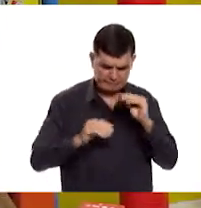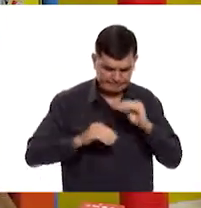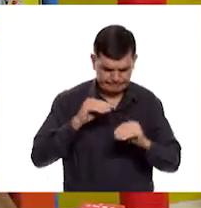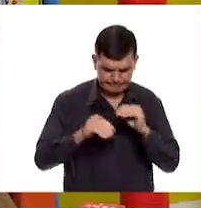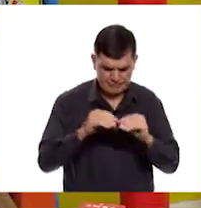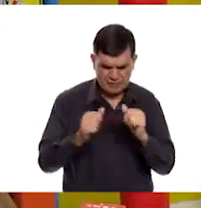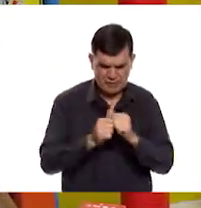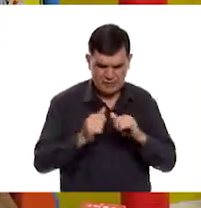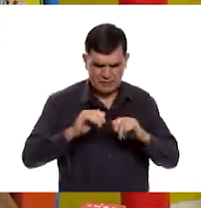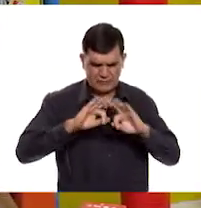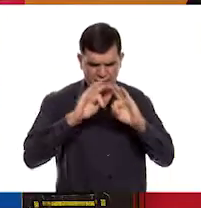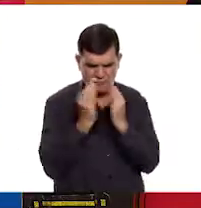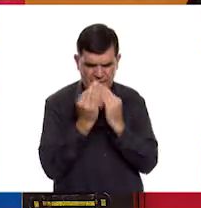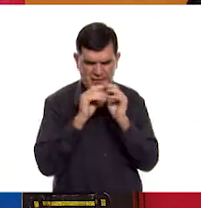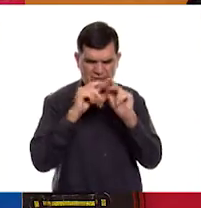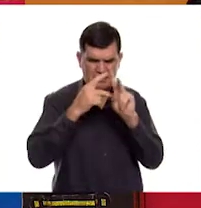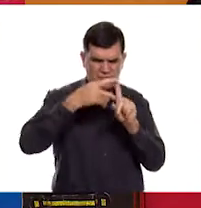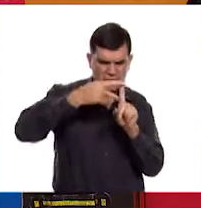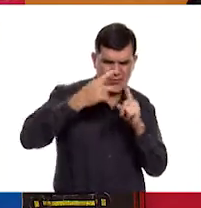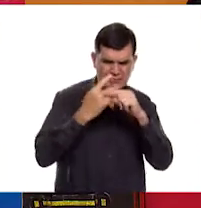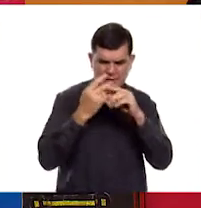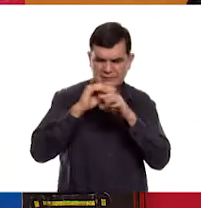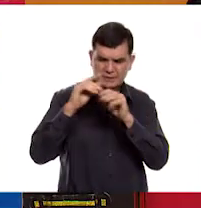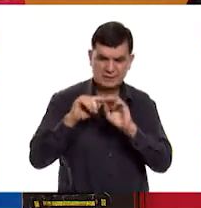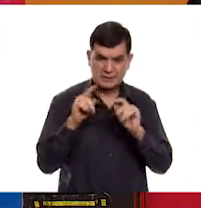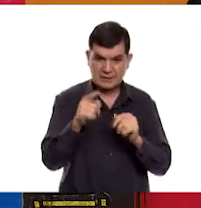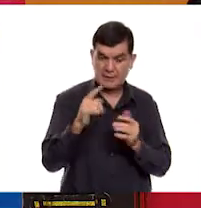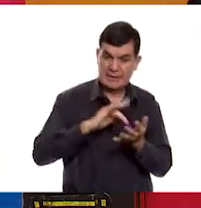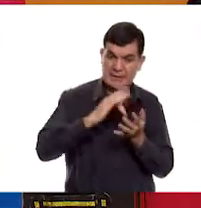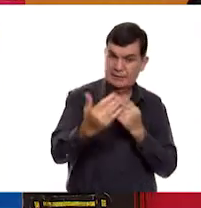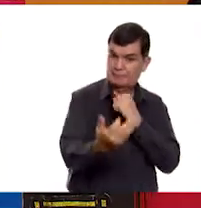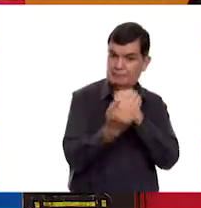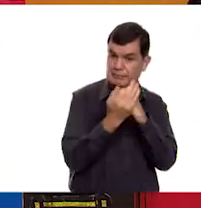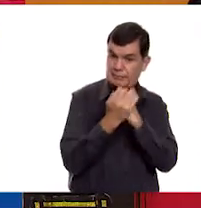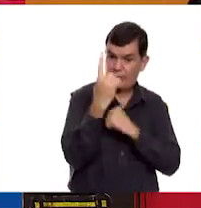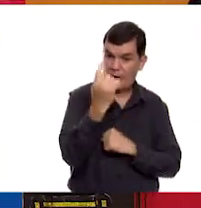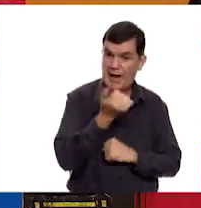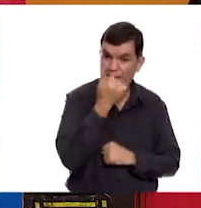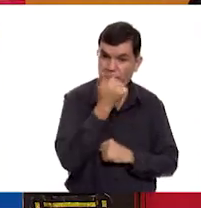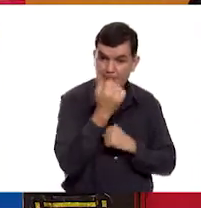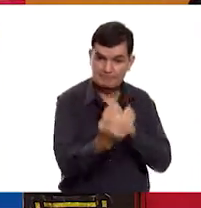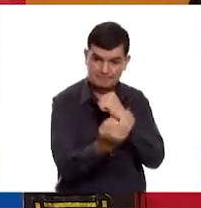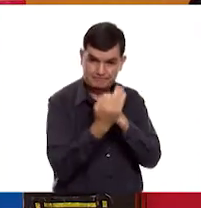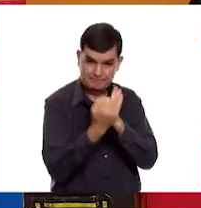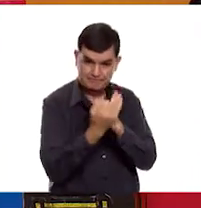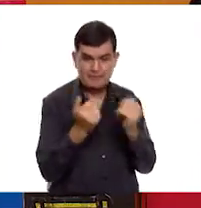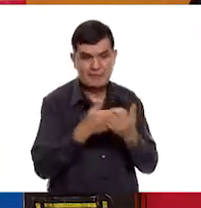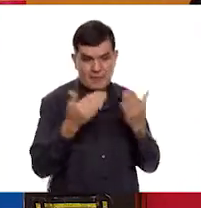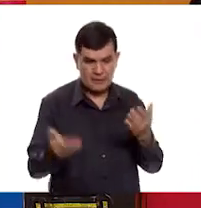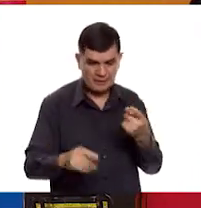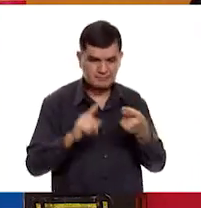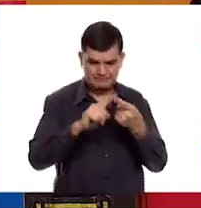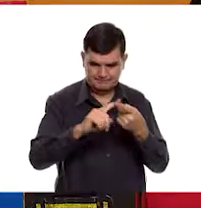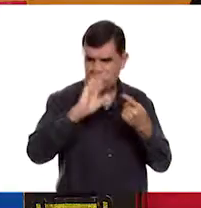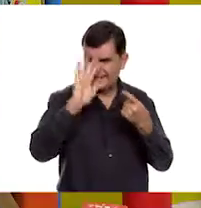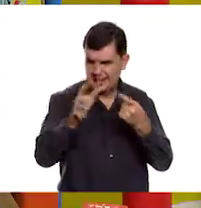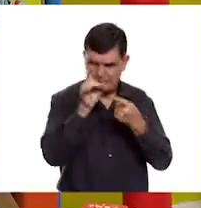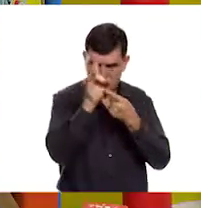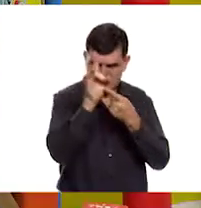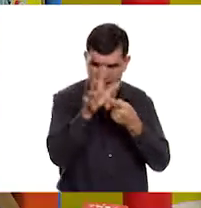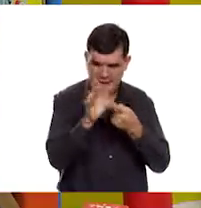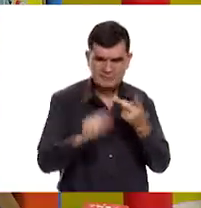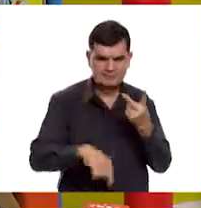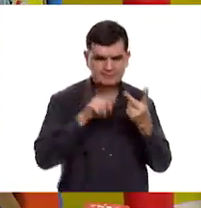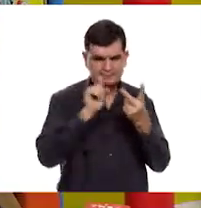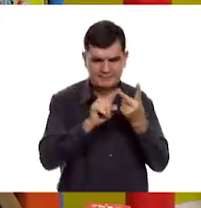Y figuras geométricas. Es correcto. Y gracias a que Regina nos ayudó, pues podemos pasar al siguiente reto, ¿te parece? Te parece muy bien.